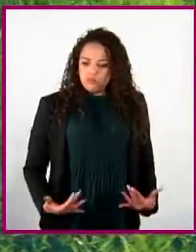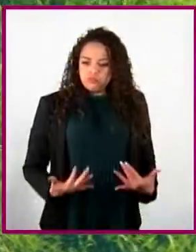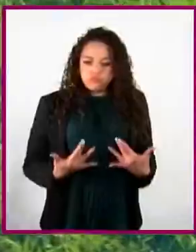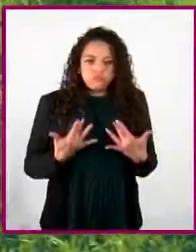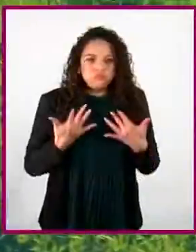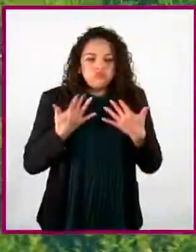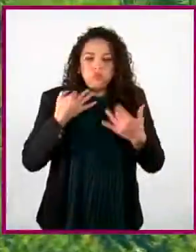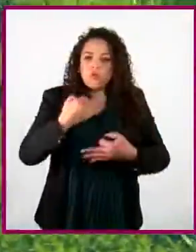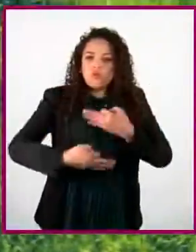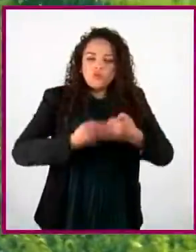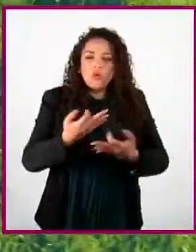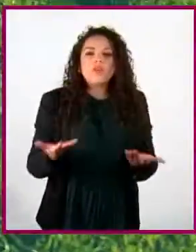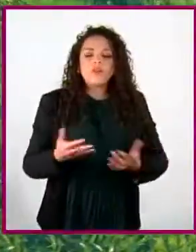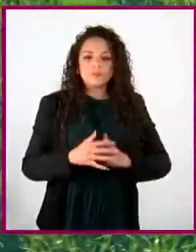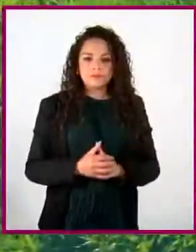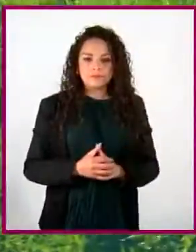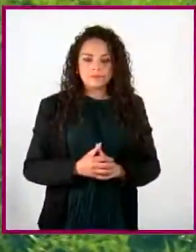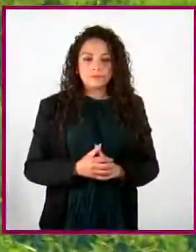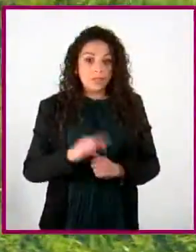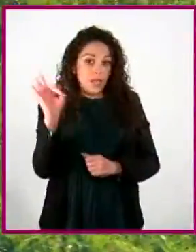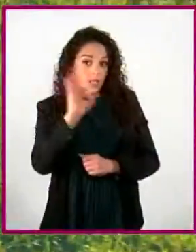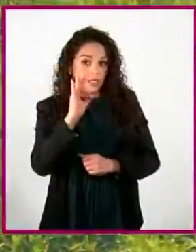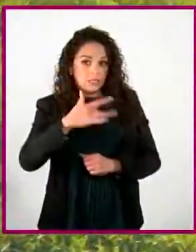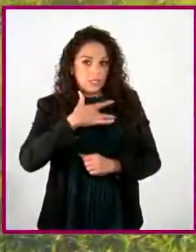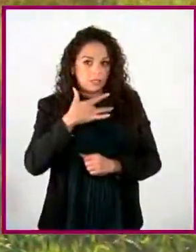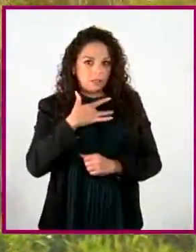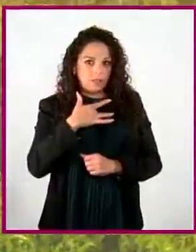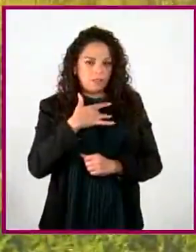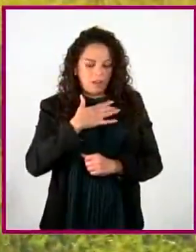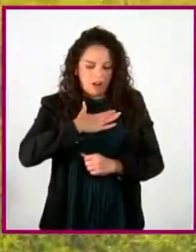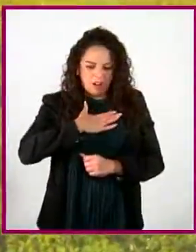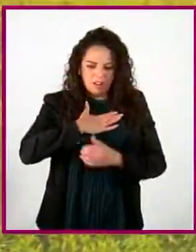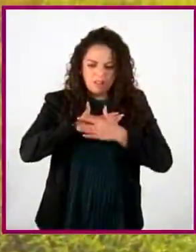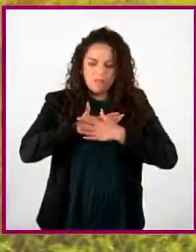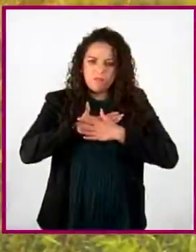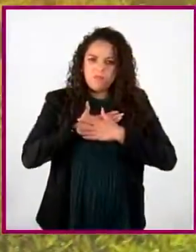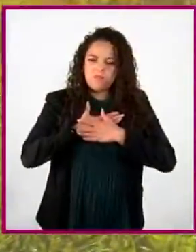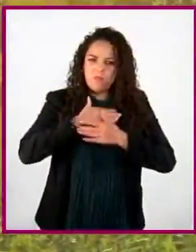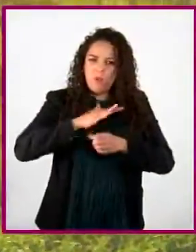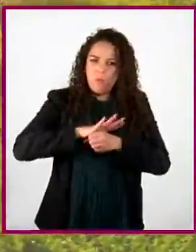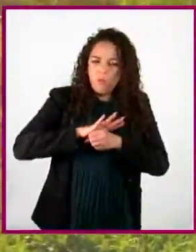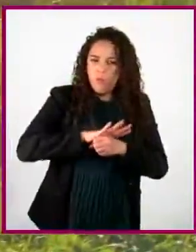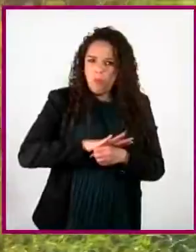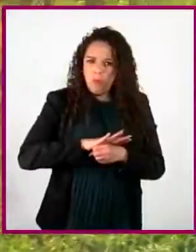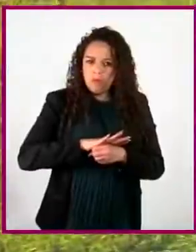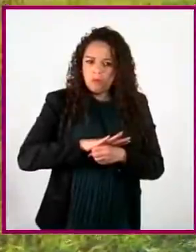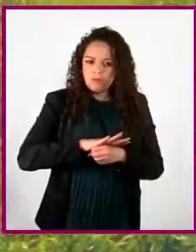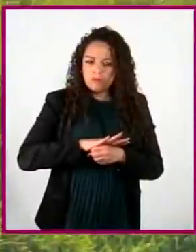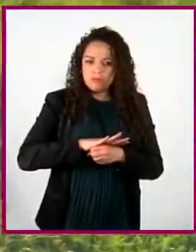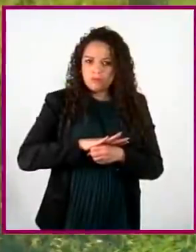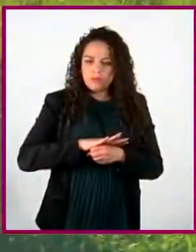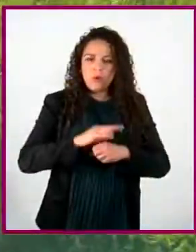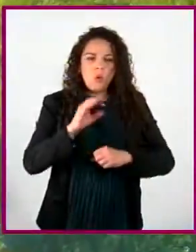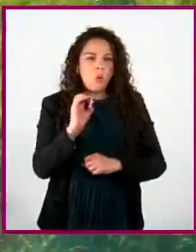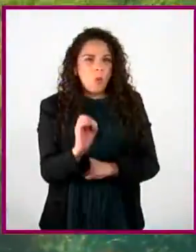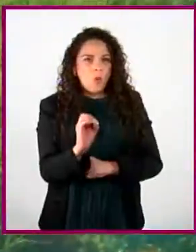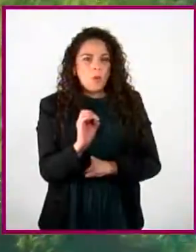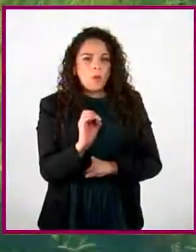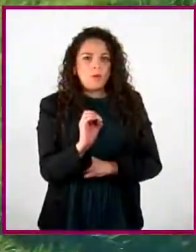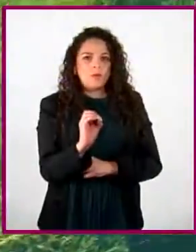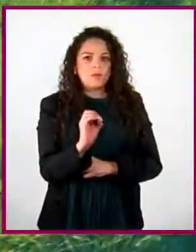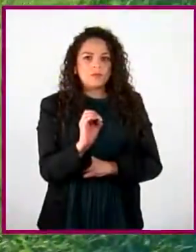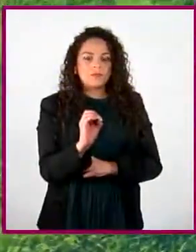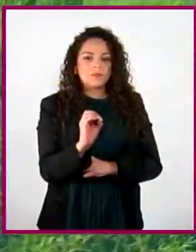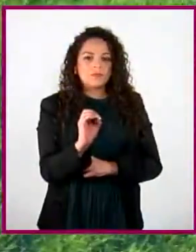Tal vez la sientes en el pecho, como una presión o una bola. Tal vez el lugar de la